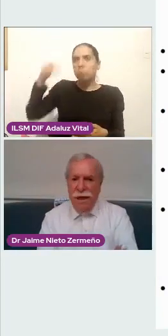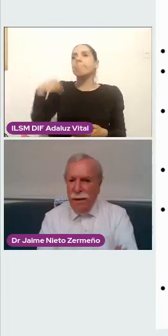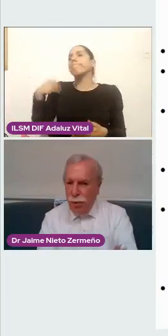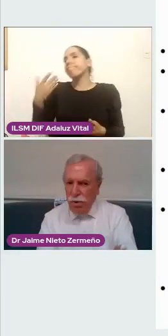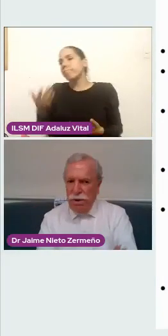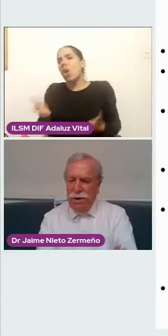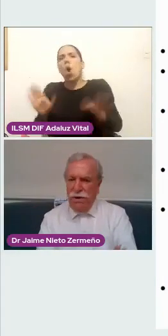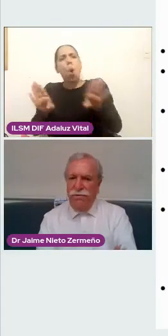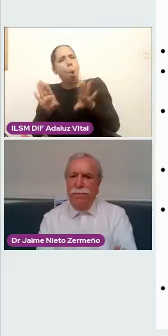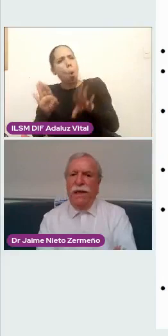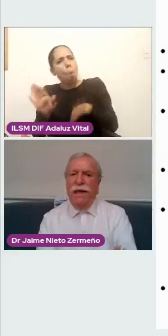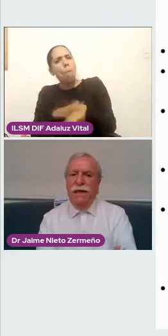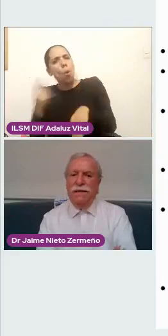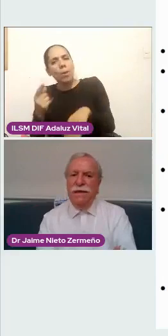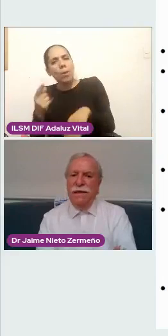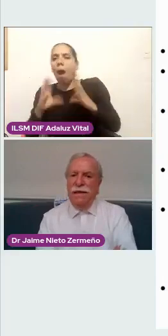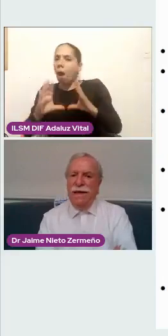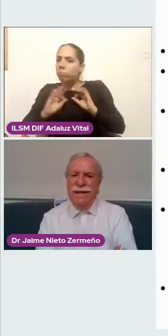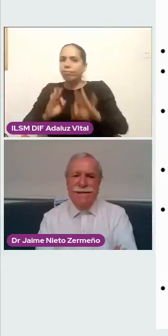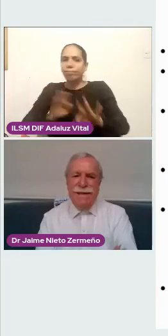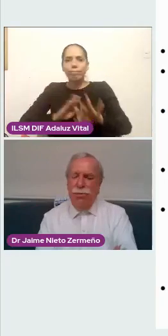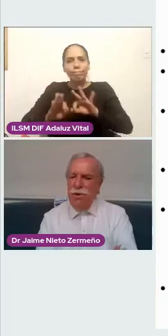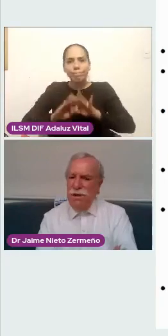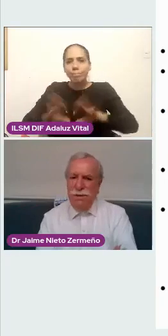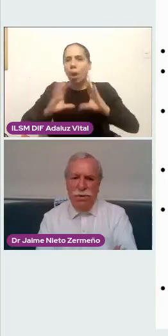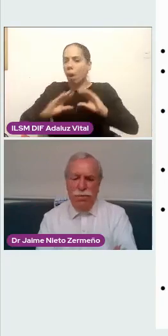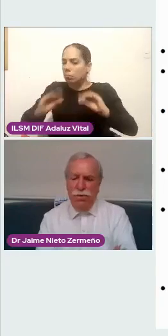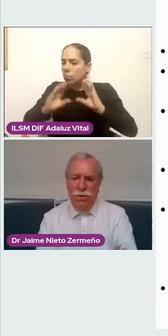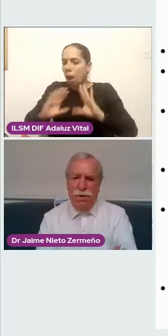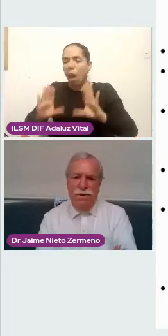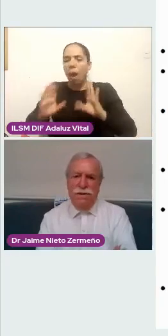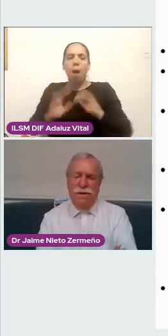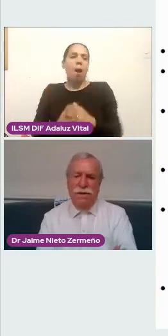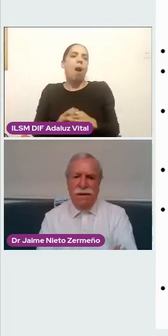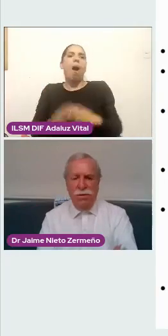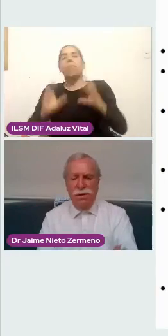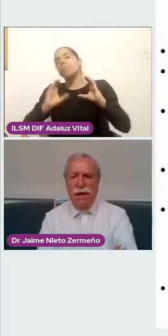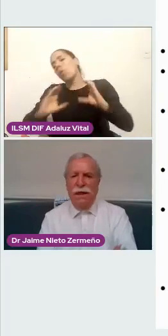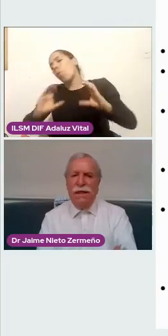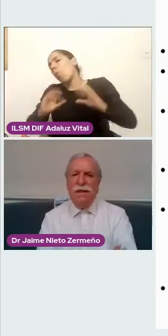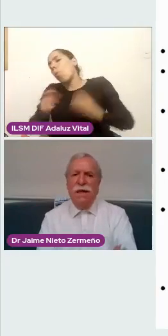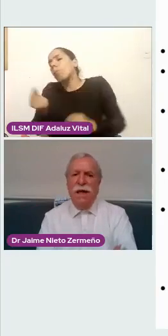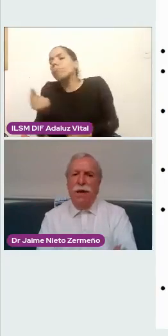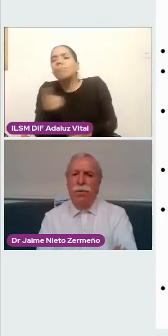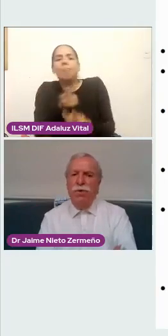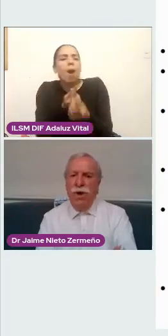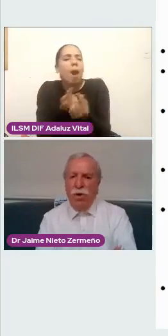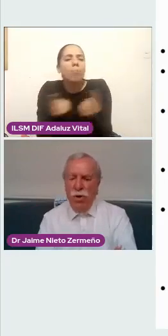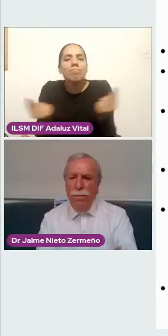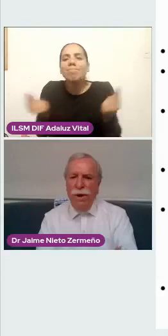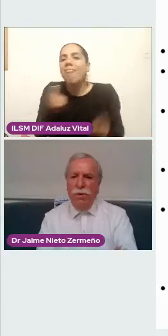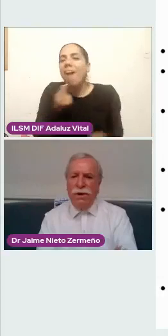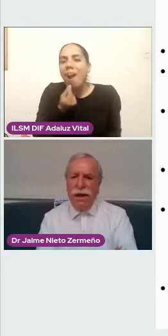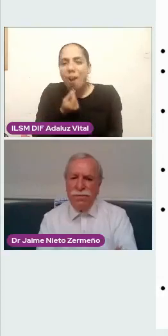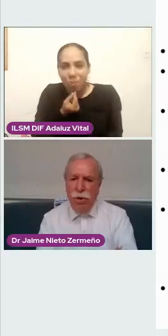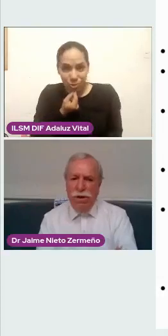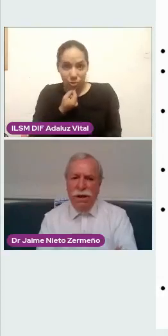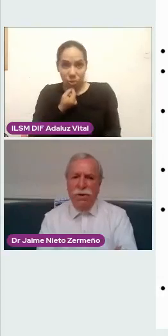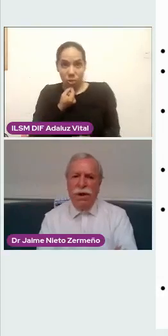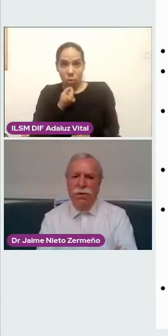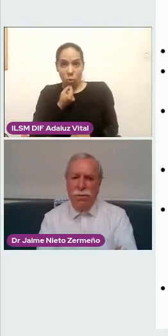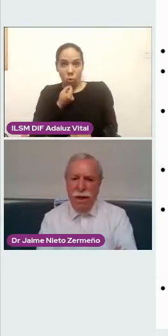los niños, el apoyo hacia los familiares, desde muchísimos puntos de vista, desde conseguirles apoyo económico,